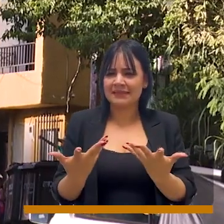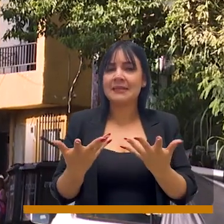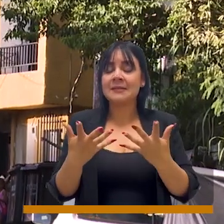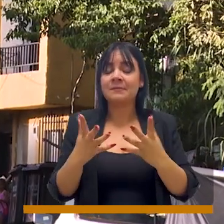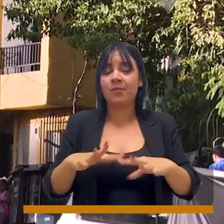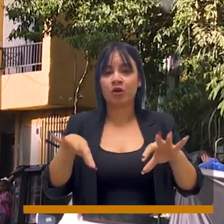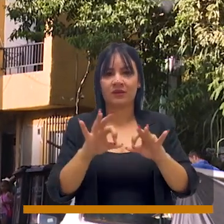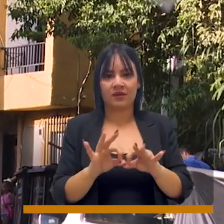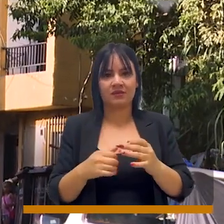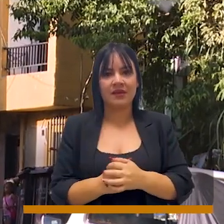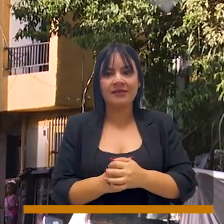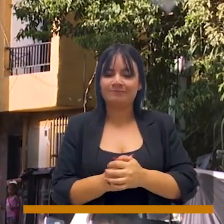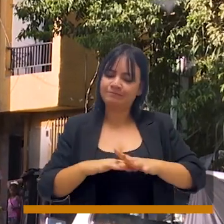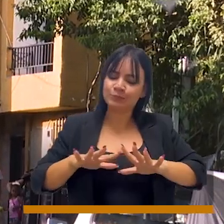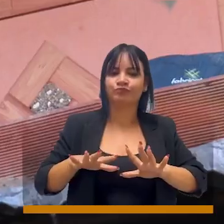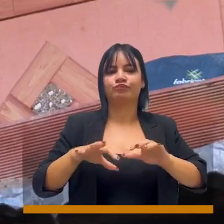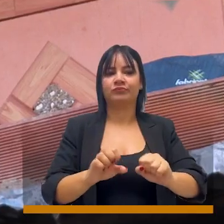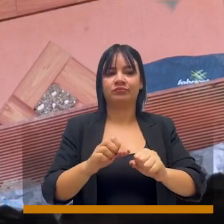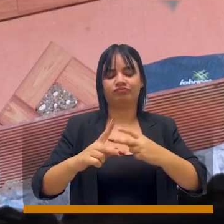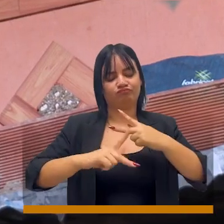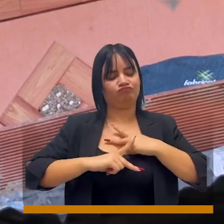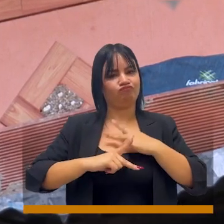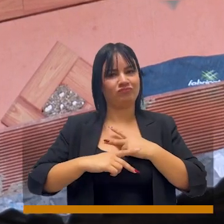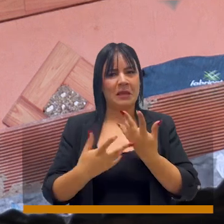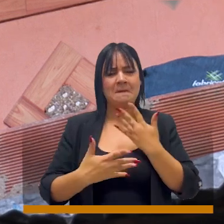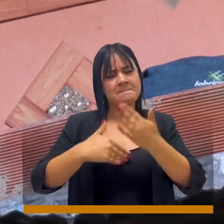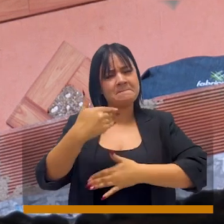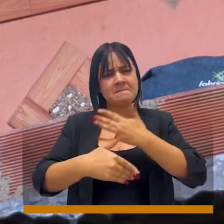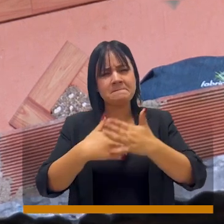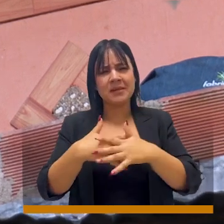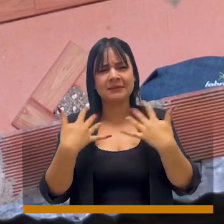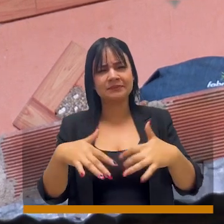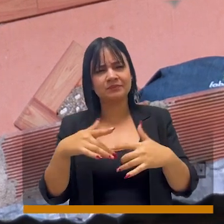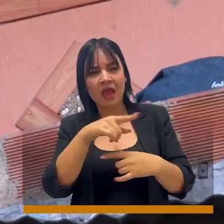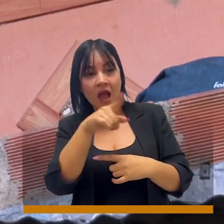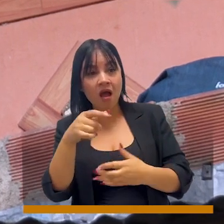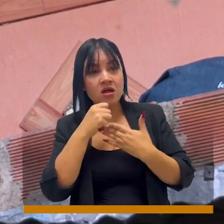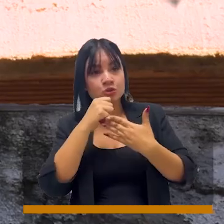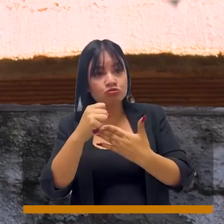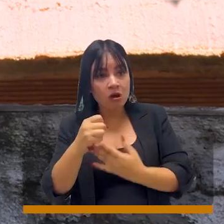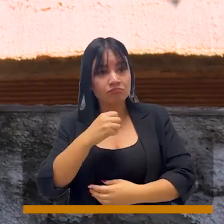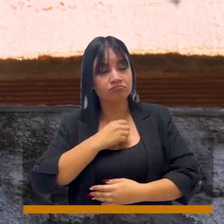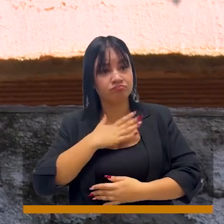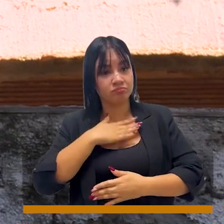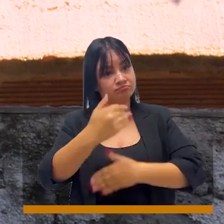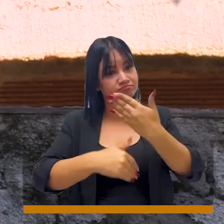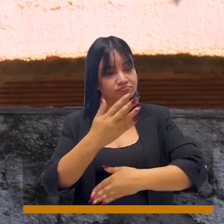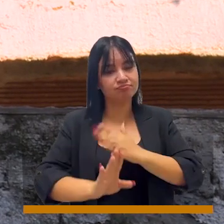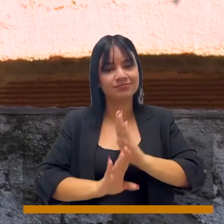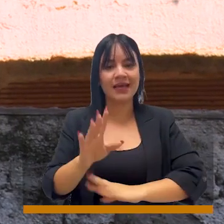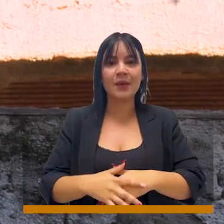reterritorialización, de apropiación de este territorio, encontrando un montón de opciones para desarrollarlo.